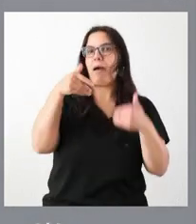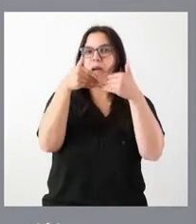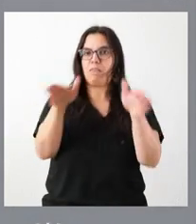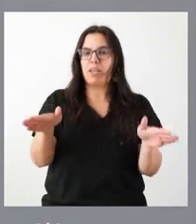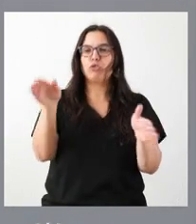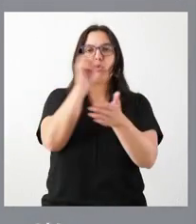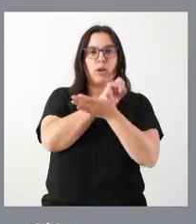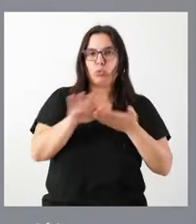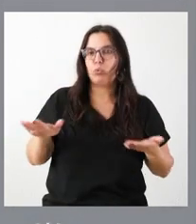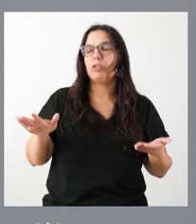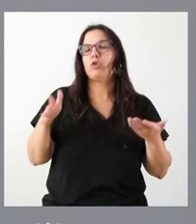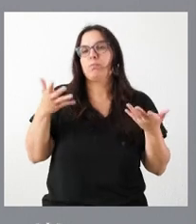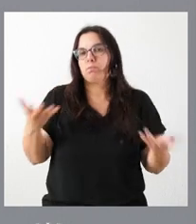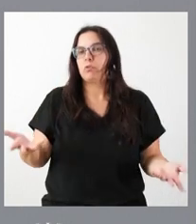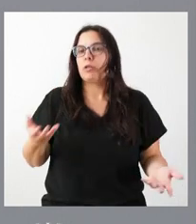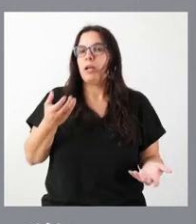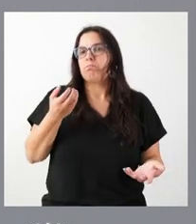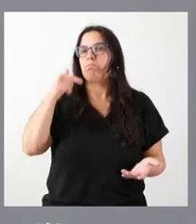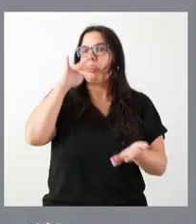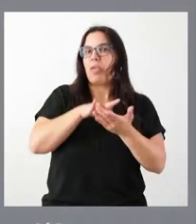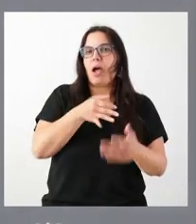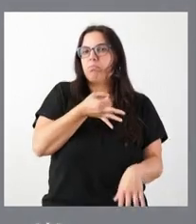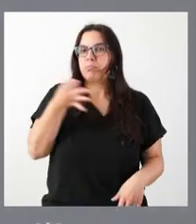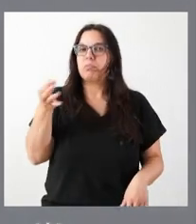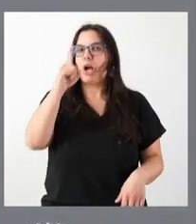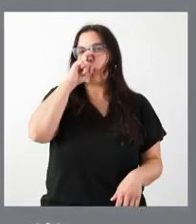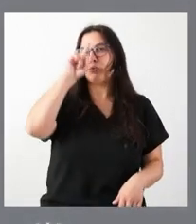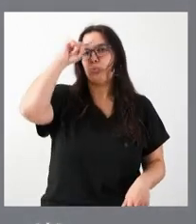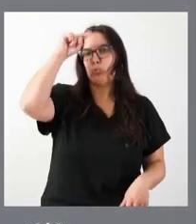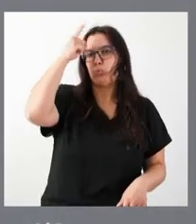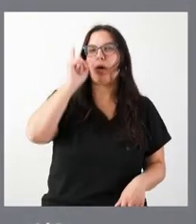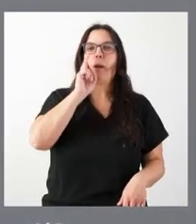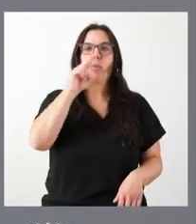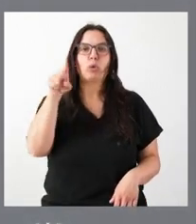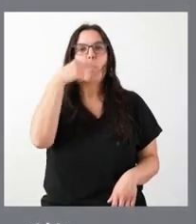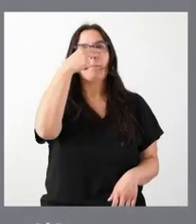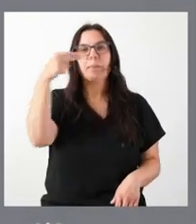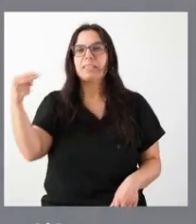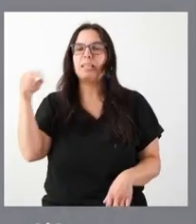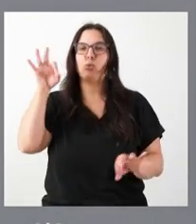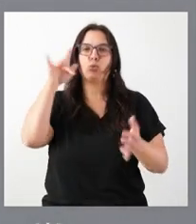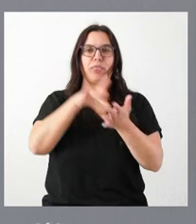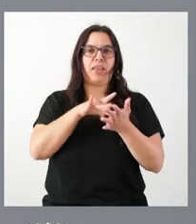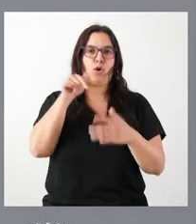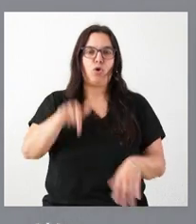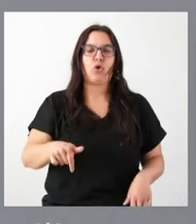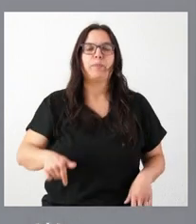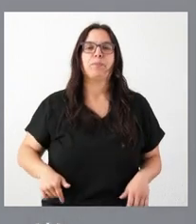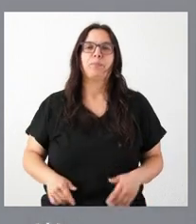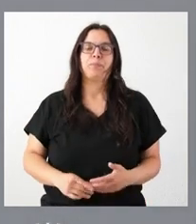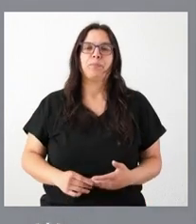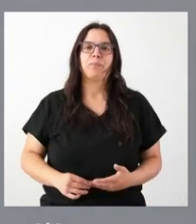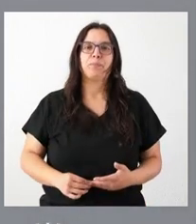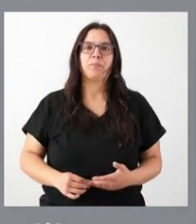es gratuito y que, por tanto, es un buen momento acordarse de la cultura y de los museos en el Día de los Museos, que se celebra específicamente